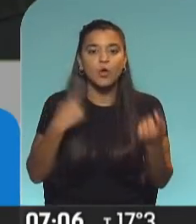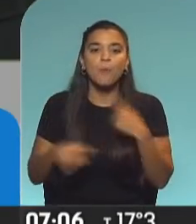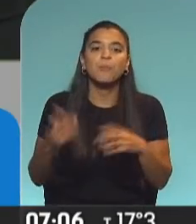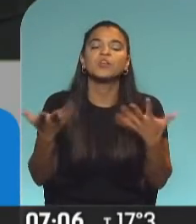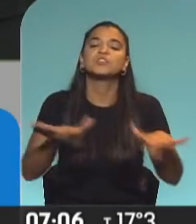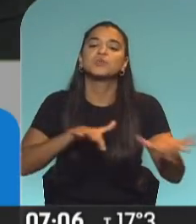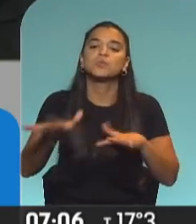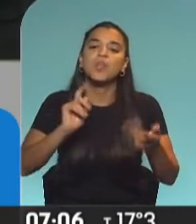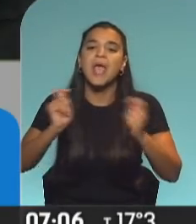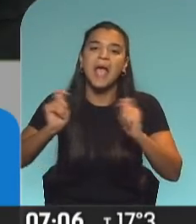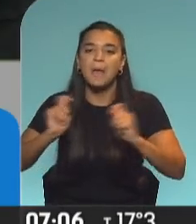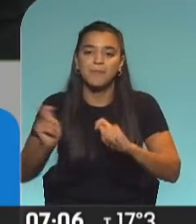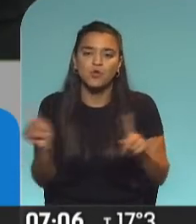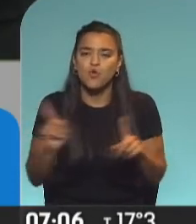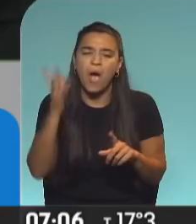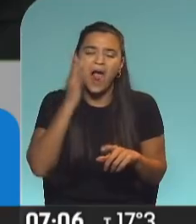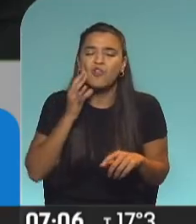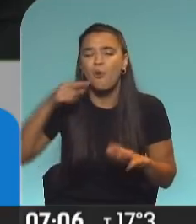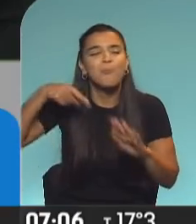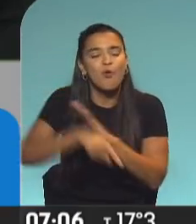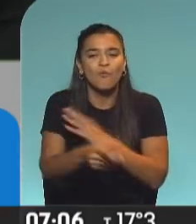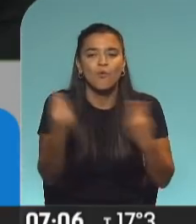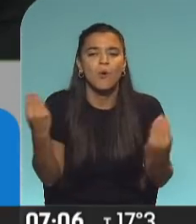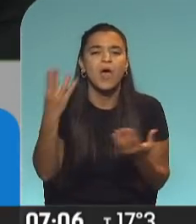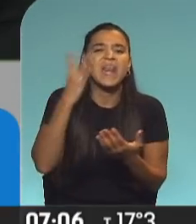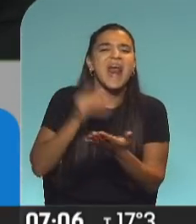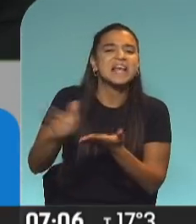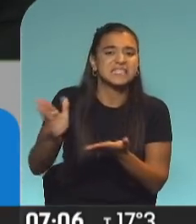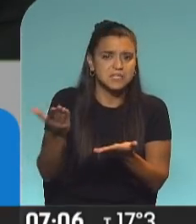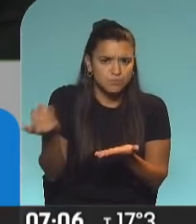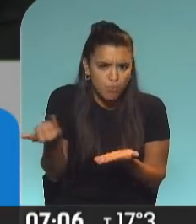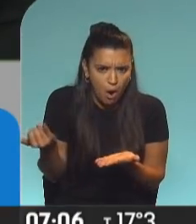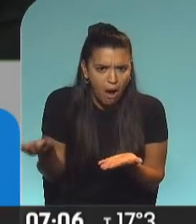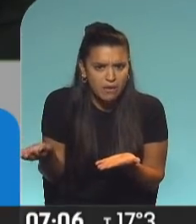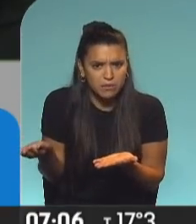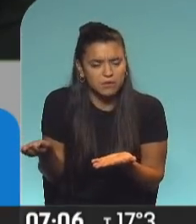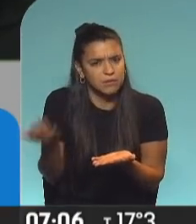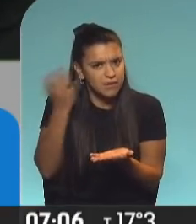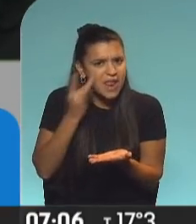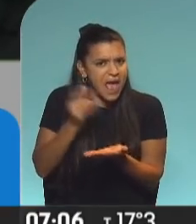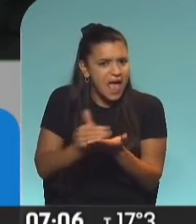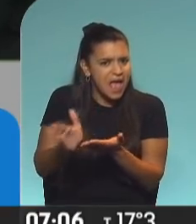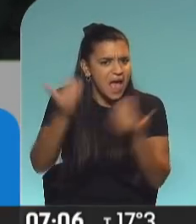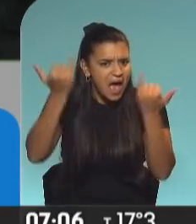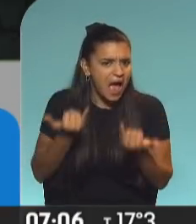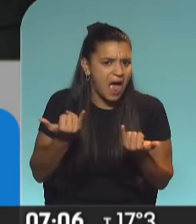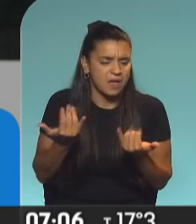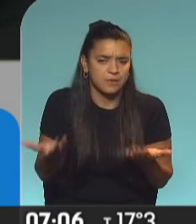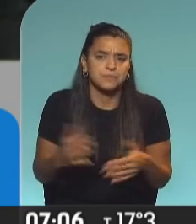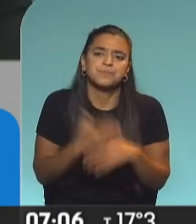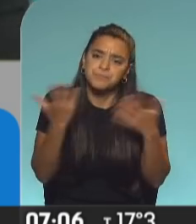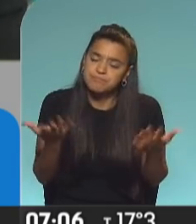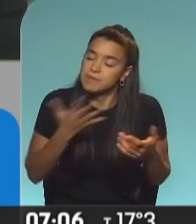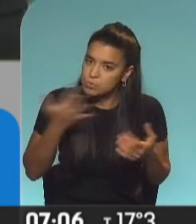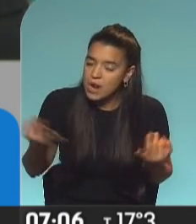modificables, no en algo tan esencial como el racismo totalmente enquistado e instalado en un ser humano. Exactamente.